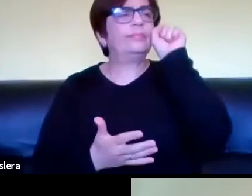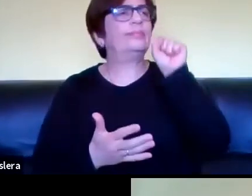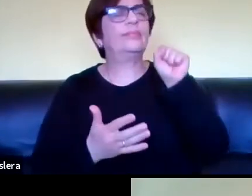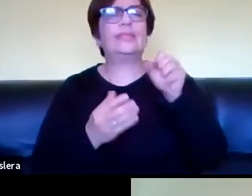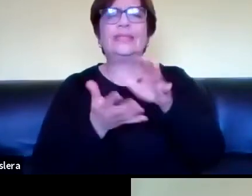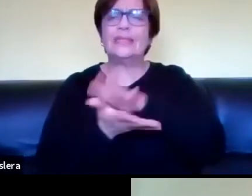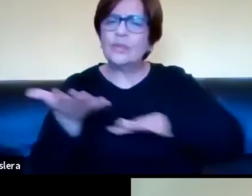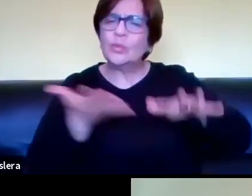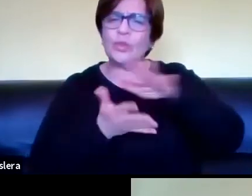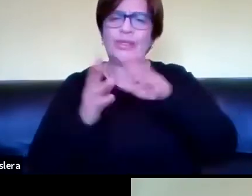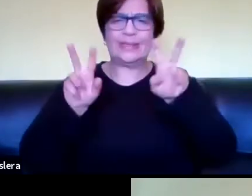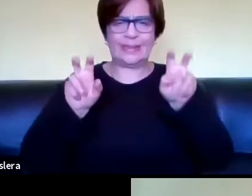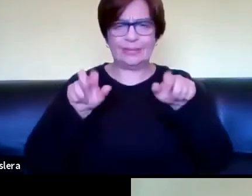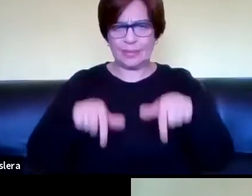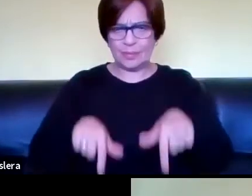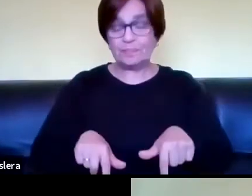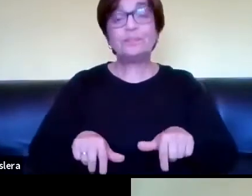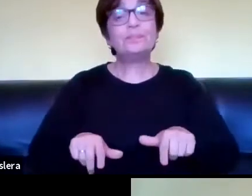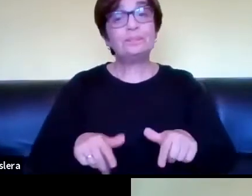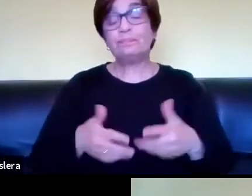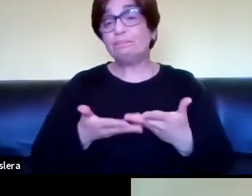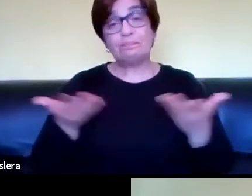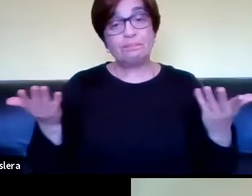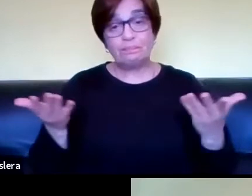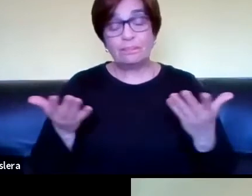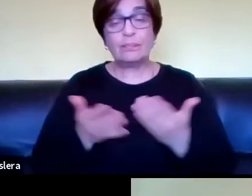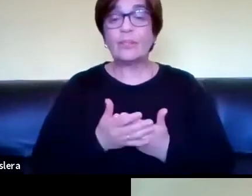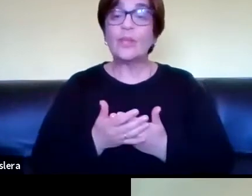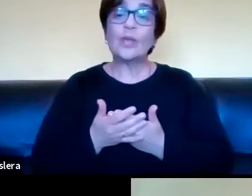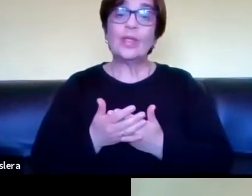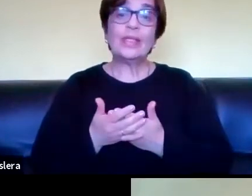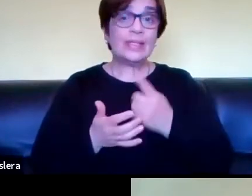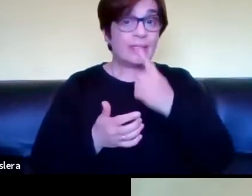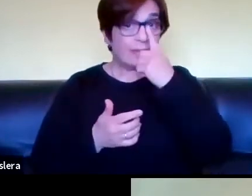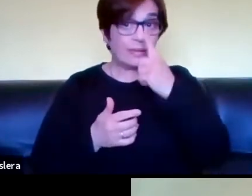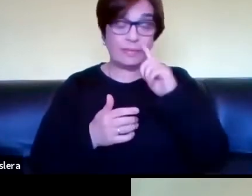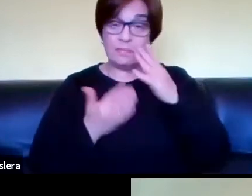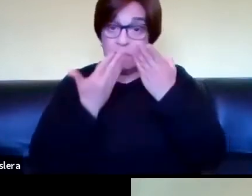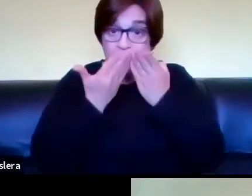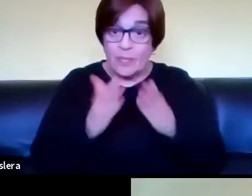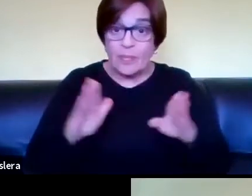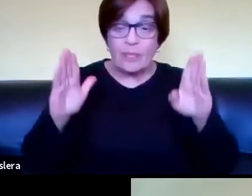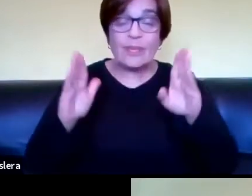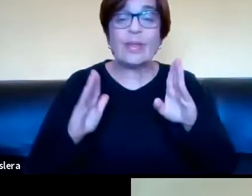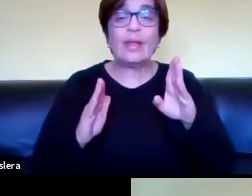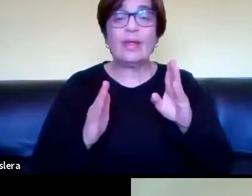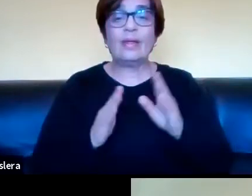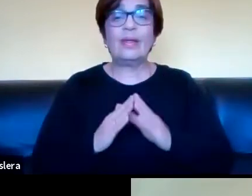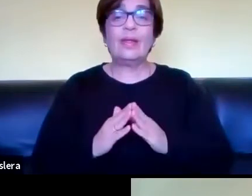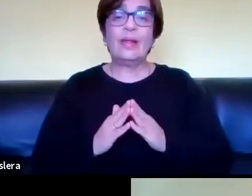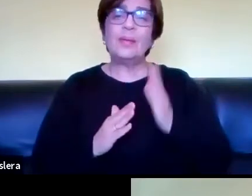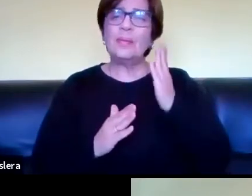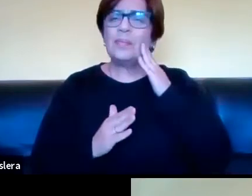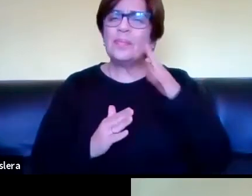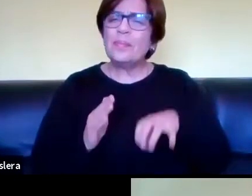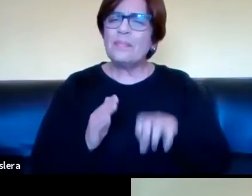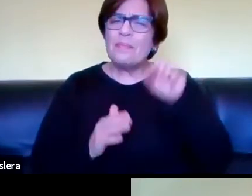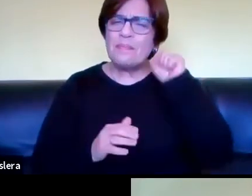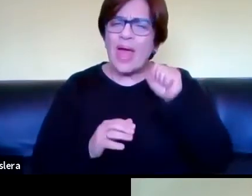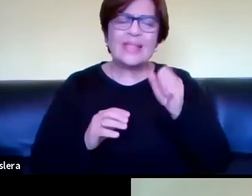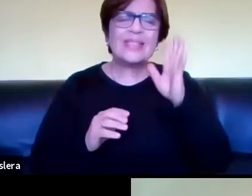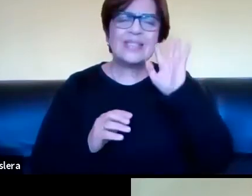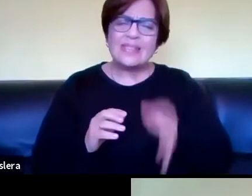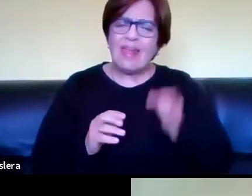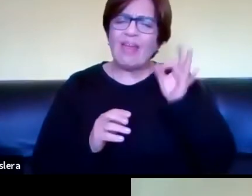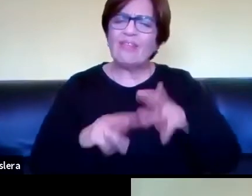y de este tema. Así que, bueno, nos gustaría, en principio, poder conocer algo más de este trabajo que venís